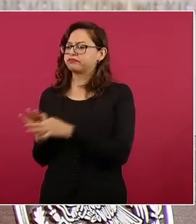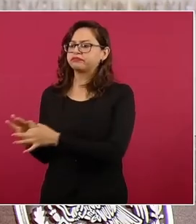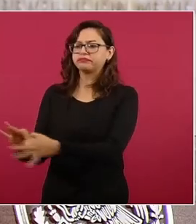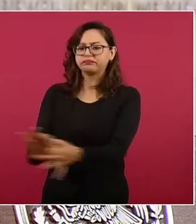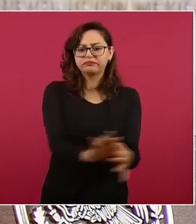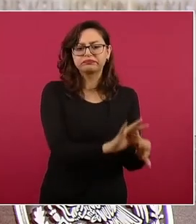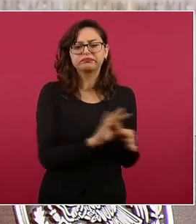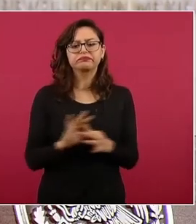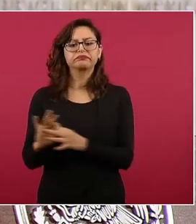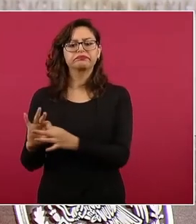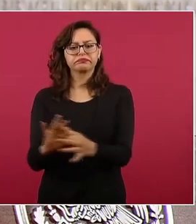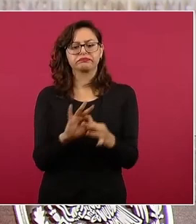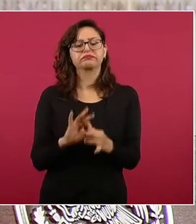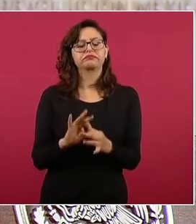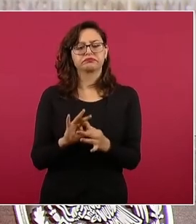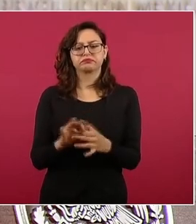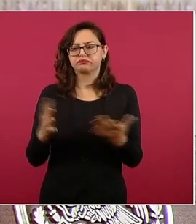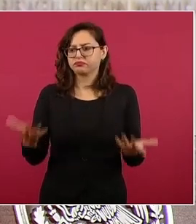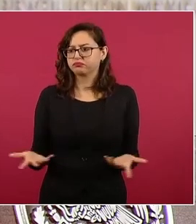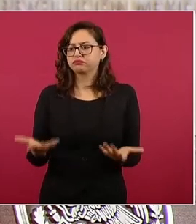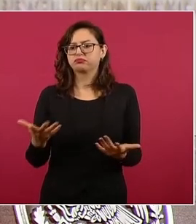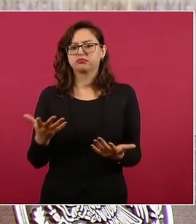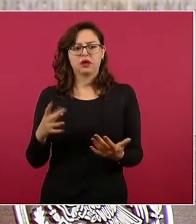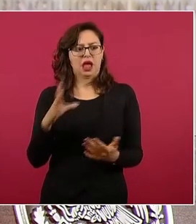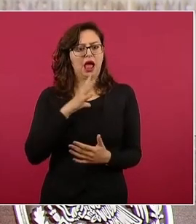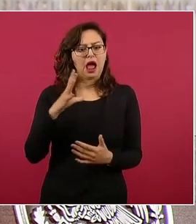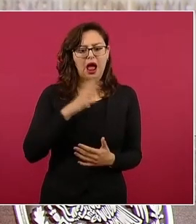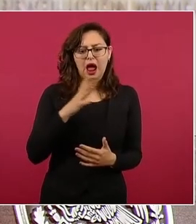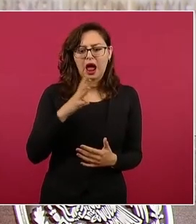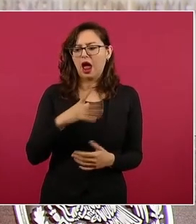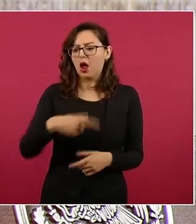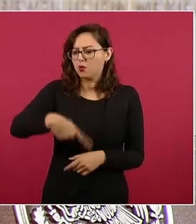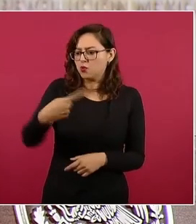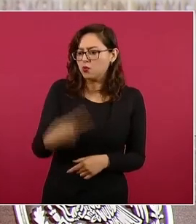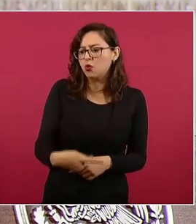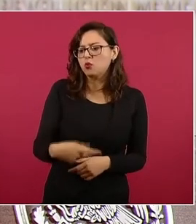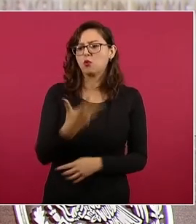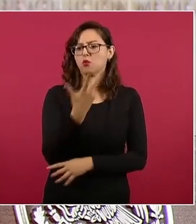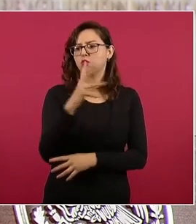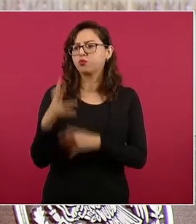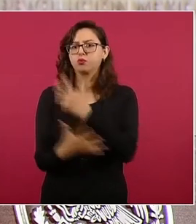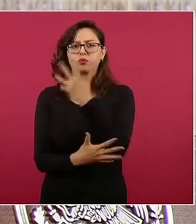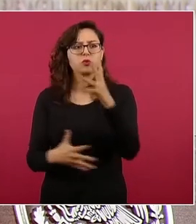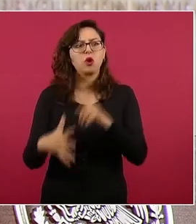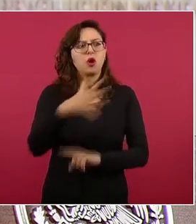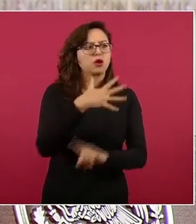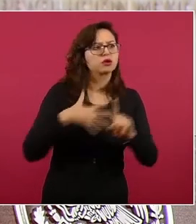con recursos naturales fuerza de trabajo tecnología